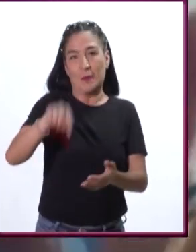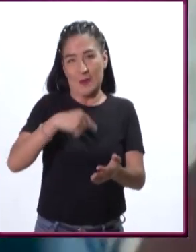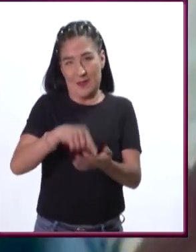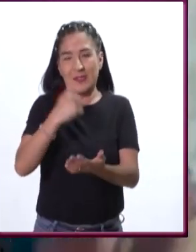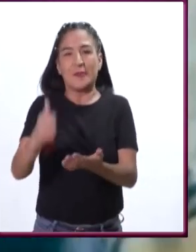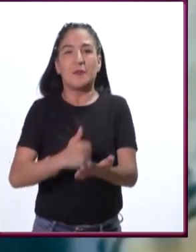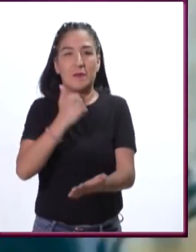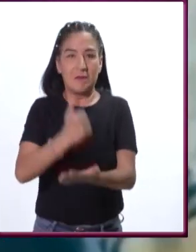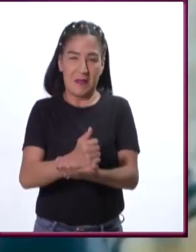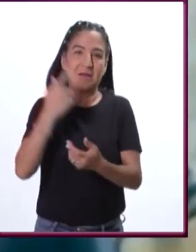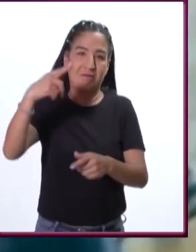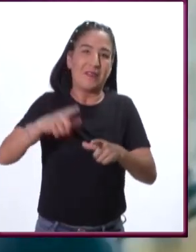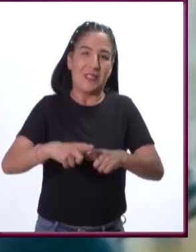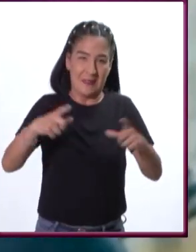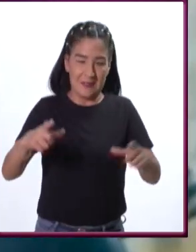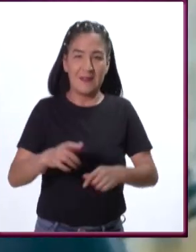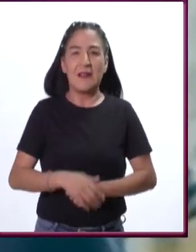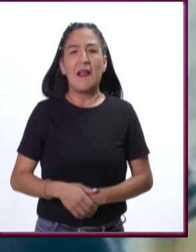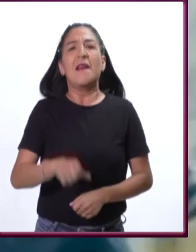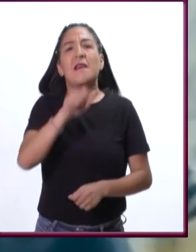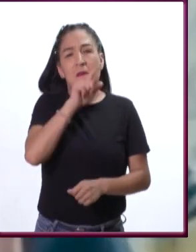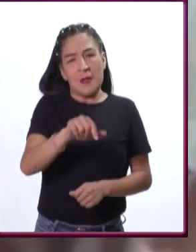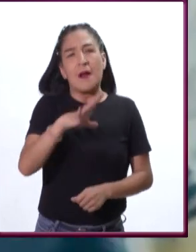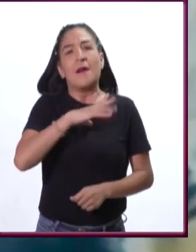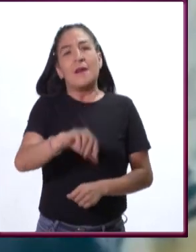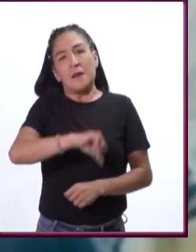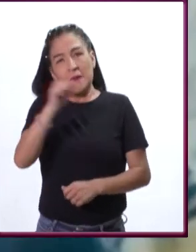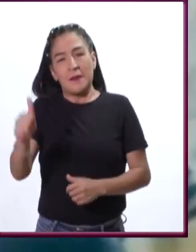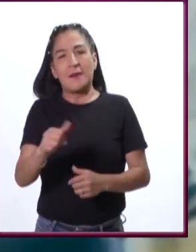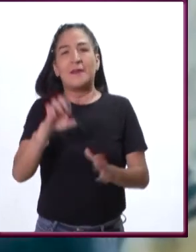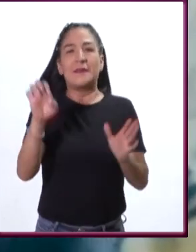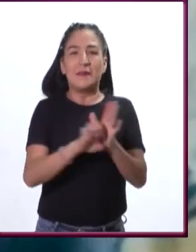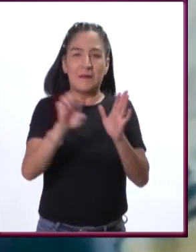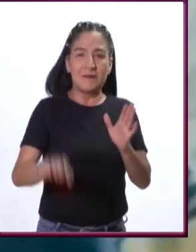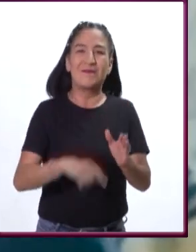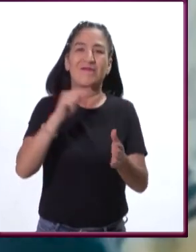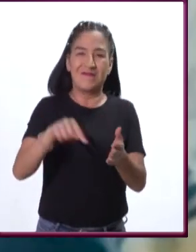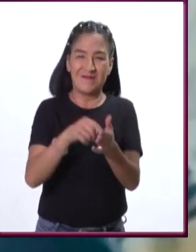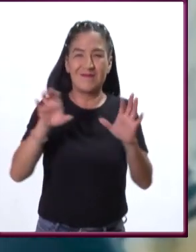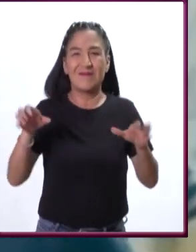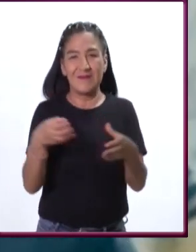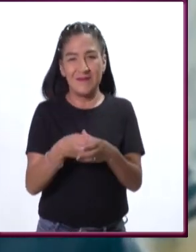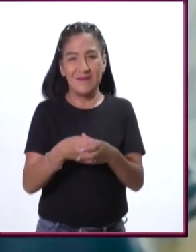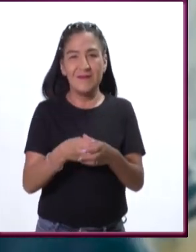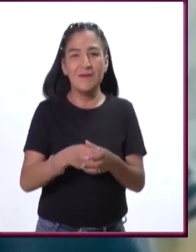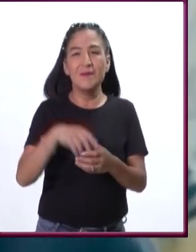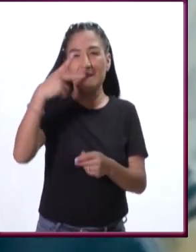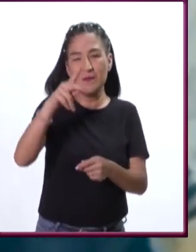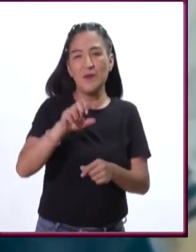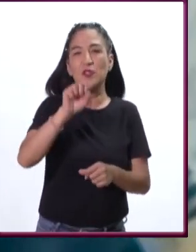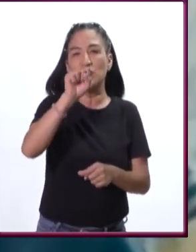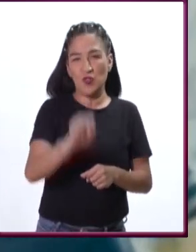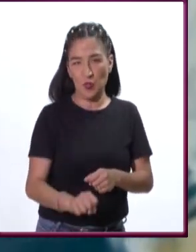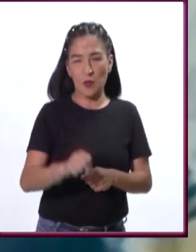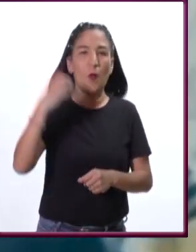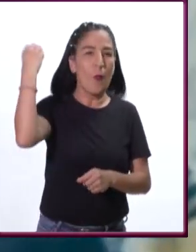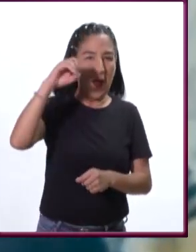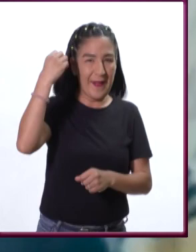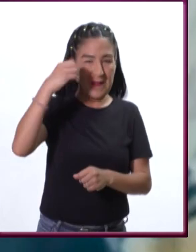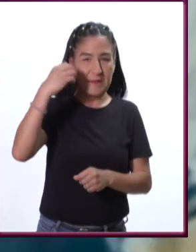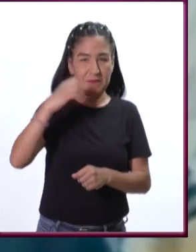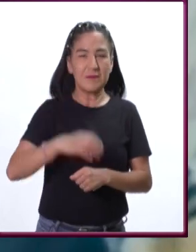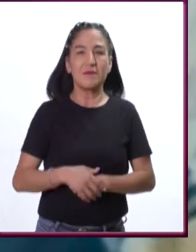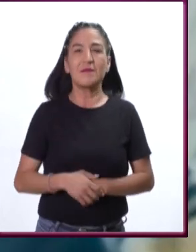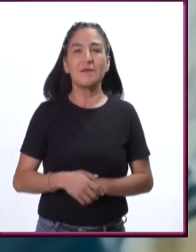de una ciudad grande. Y también hay un ejemplo en una pequeña comuna de la Sierra Sur de Oaxaca, en